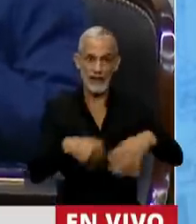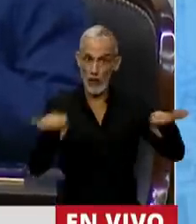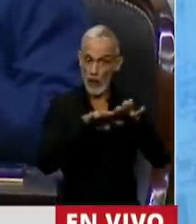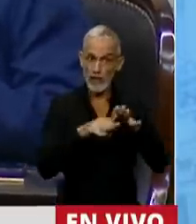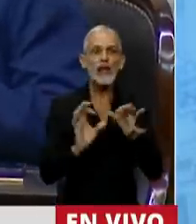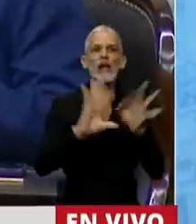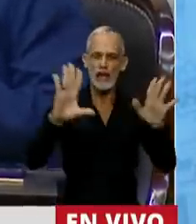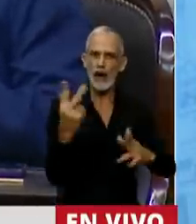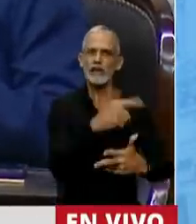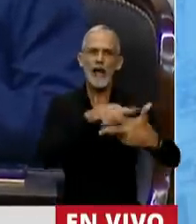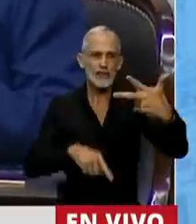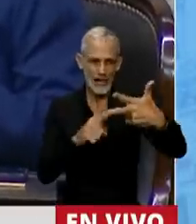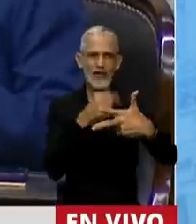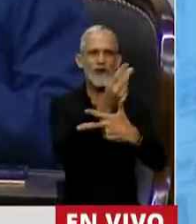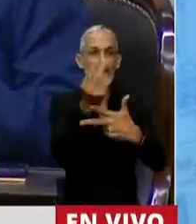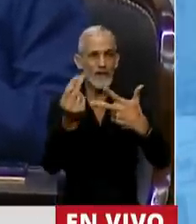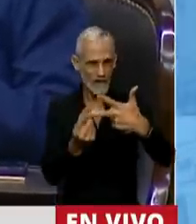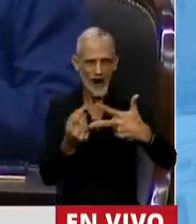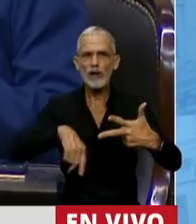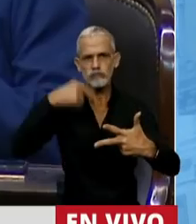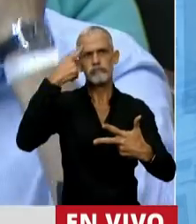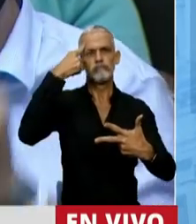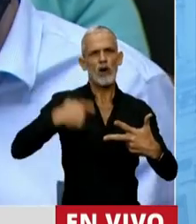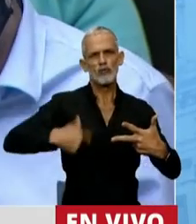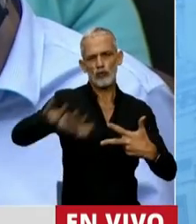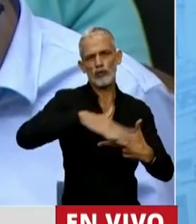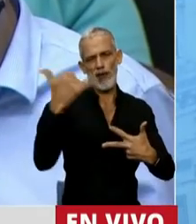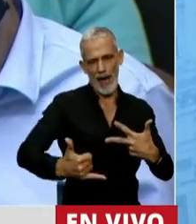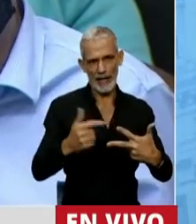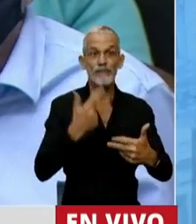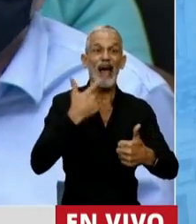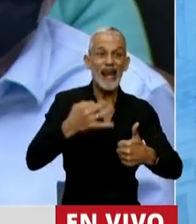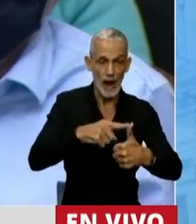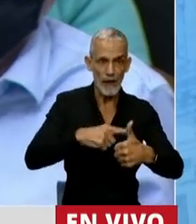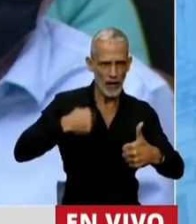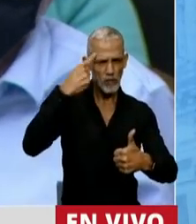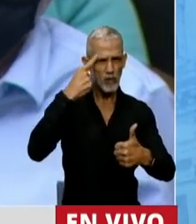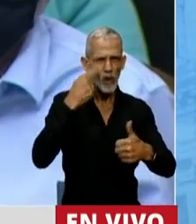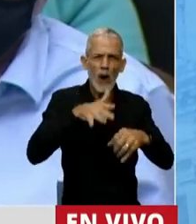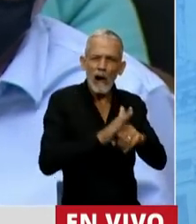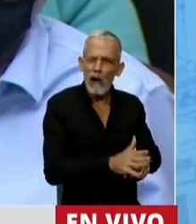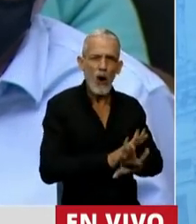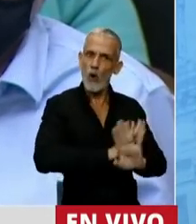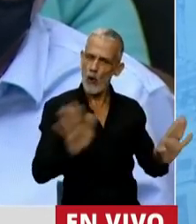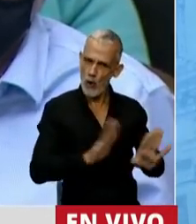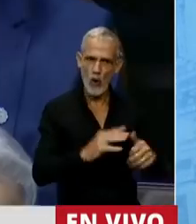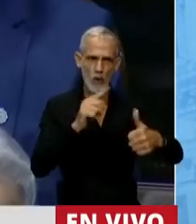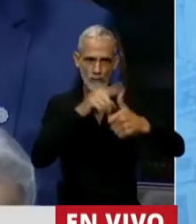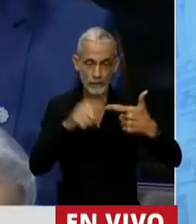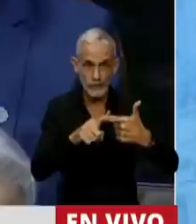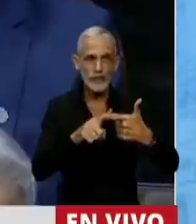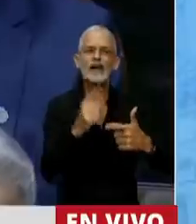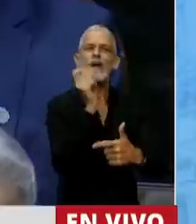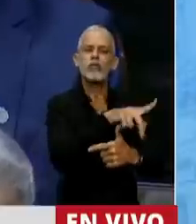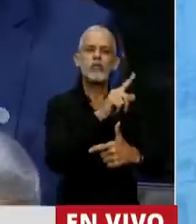por la libertad, tres valores en los que creemos como sociedad. La verdad que decidimos desenterrar del silencio probioso, el de